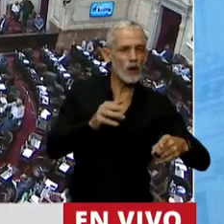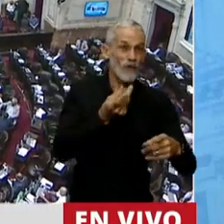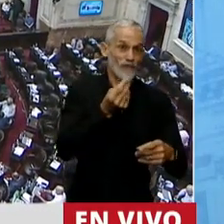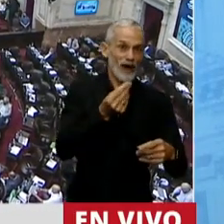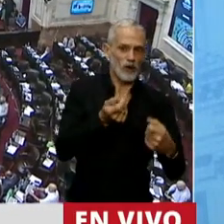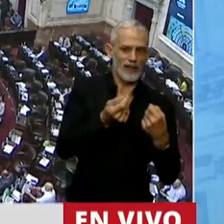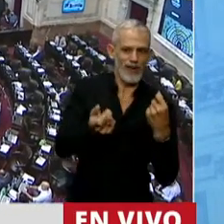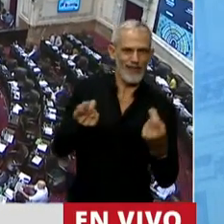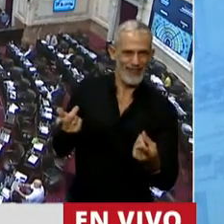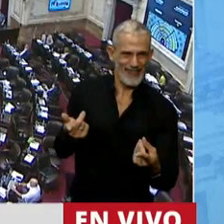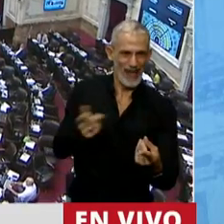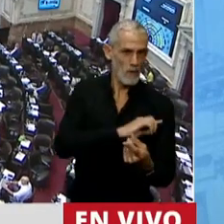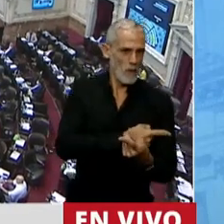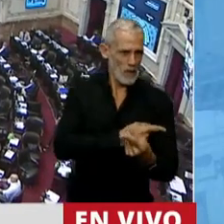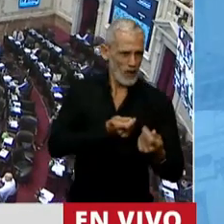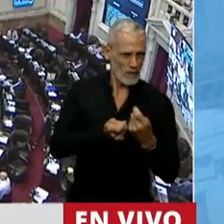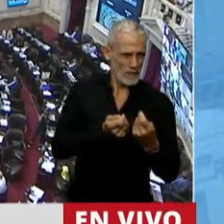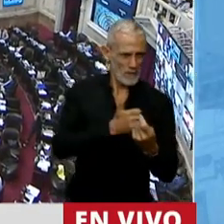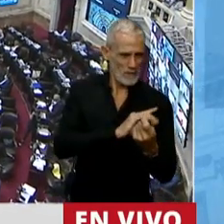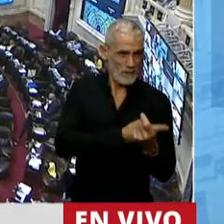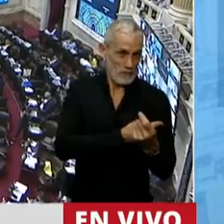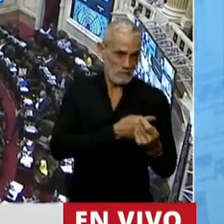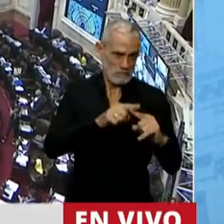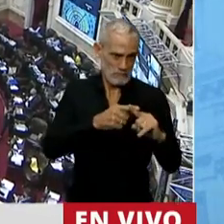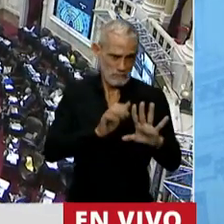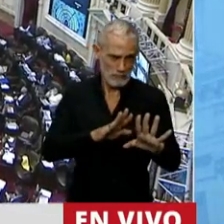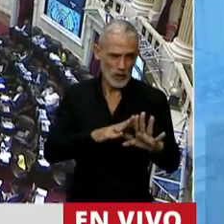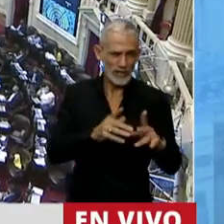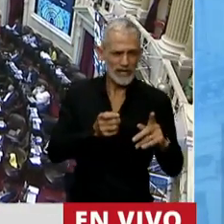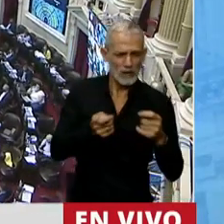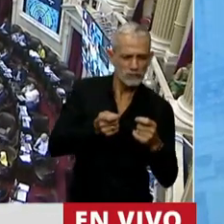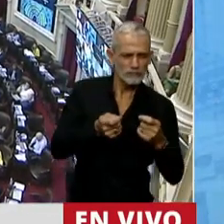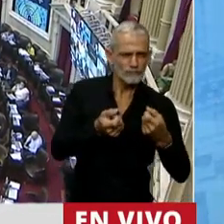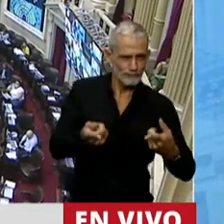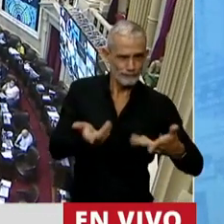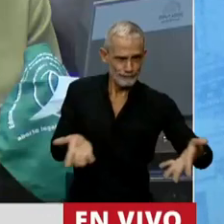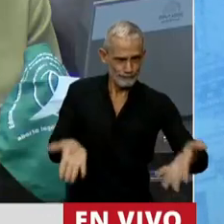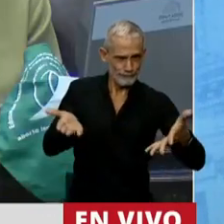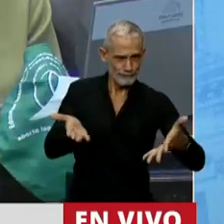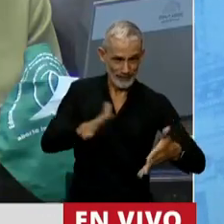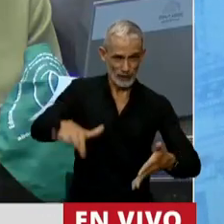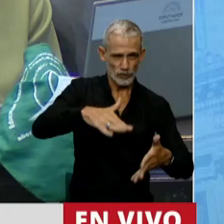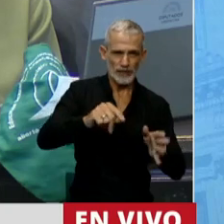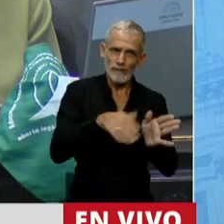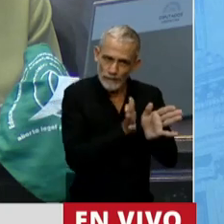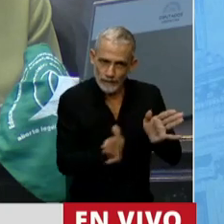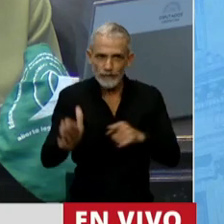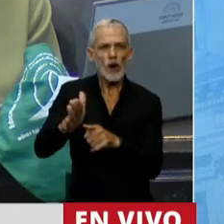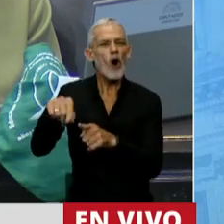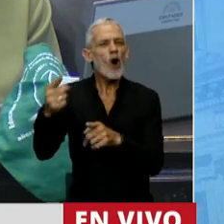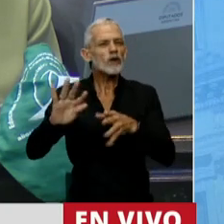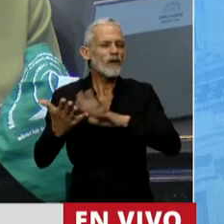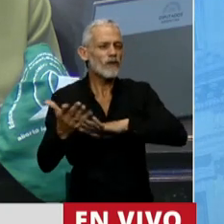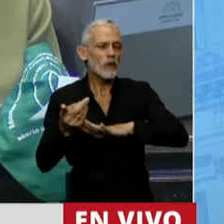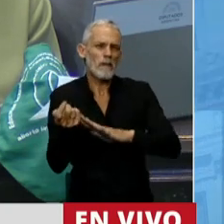determinadas maneras de manejarse en la vida. Hay otra, por el contrario, que